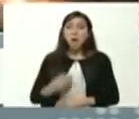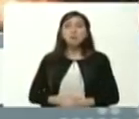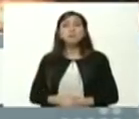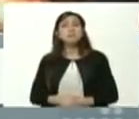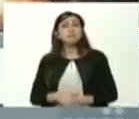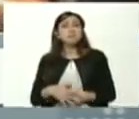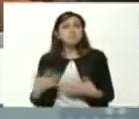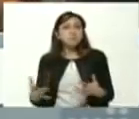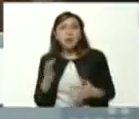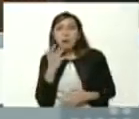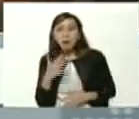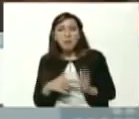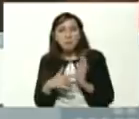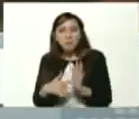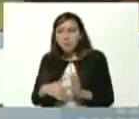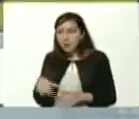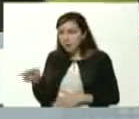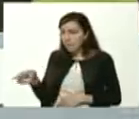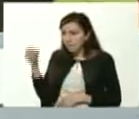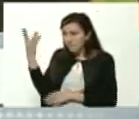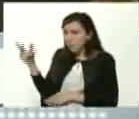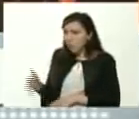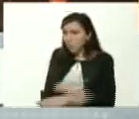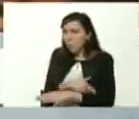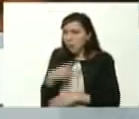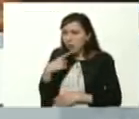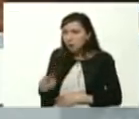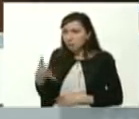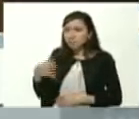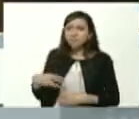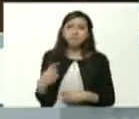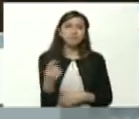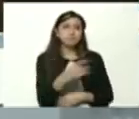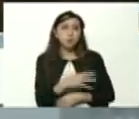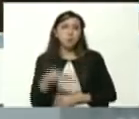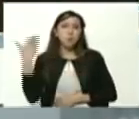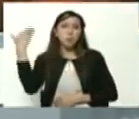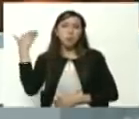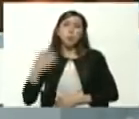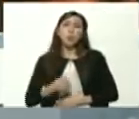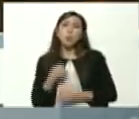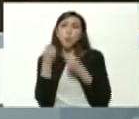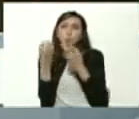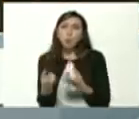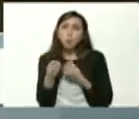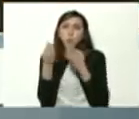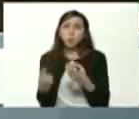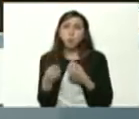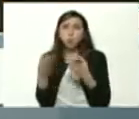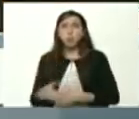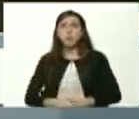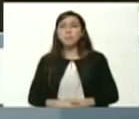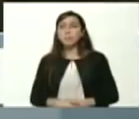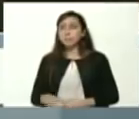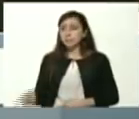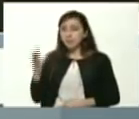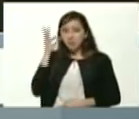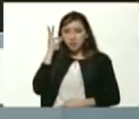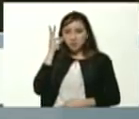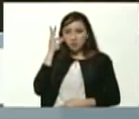fíjense en Chile Kennedy presidente Kennedy lo que sucedió en Chile compañera Engerly